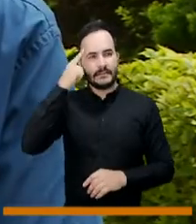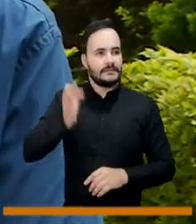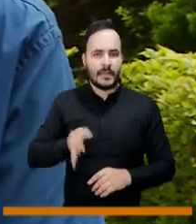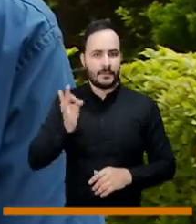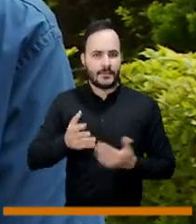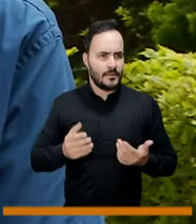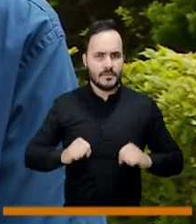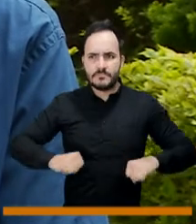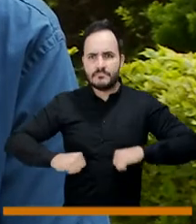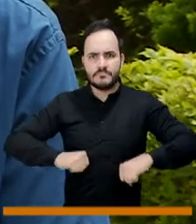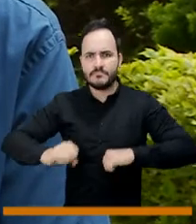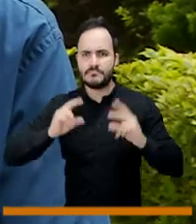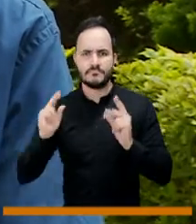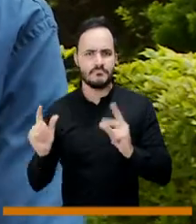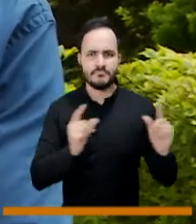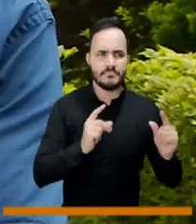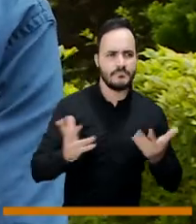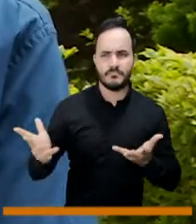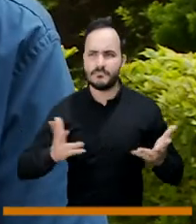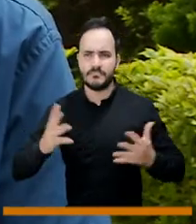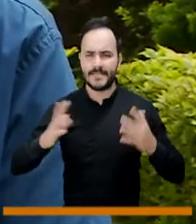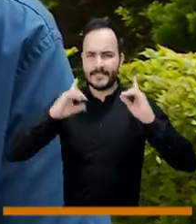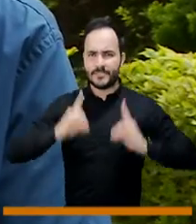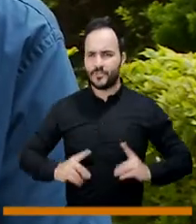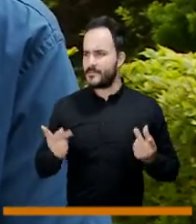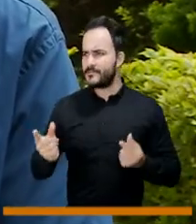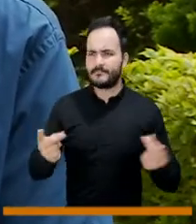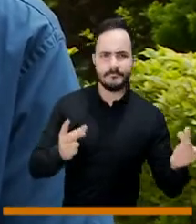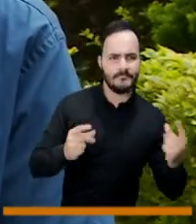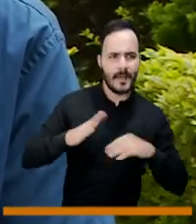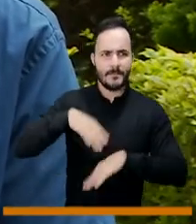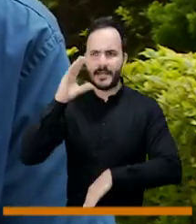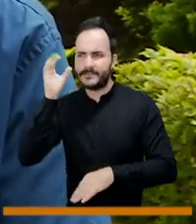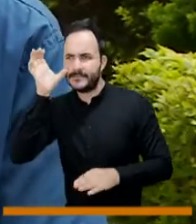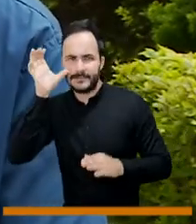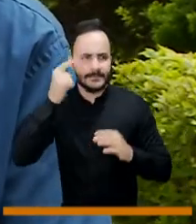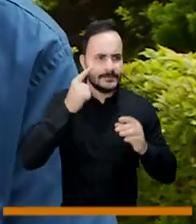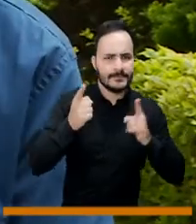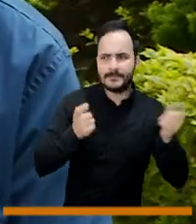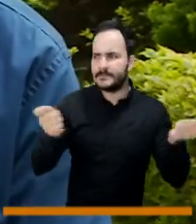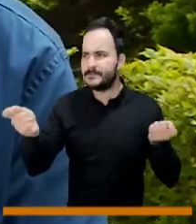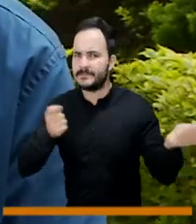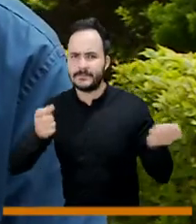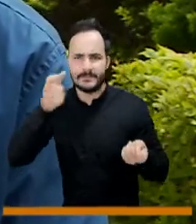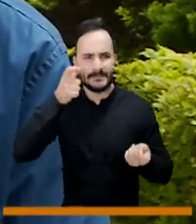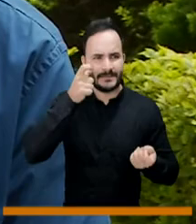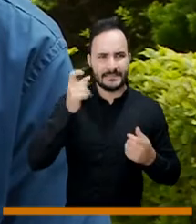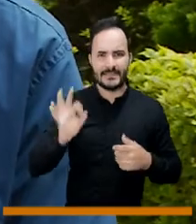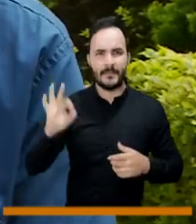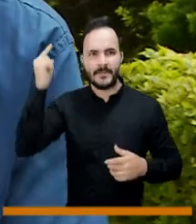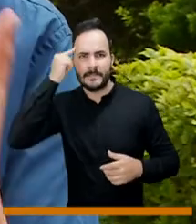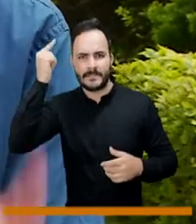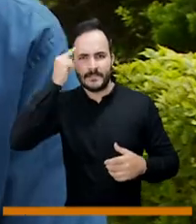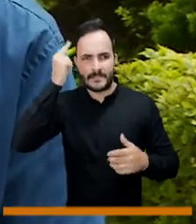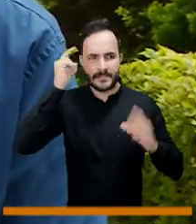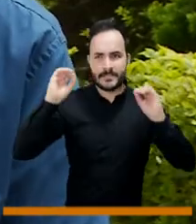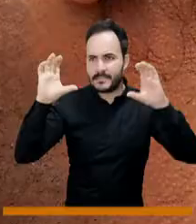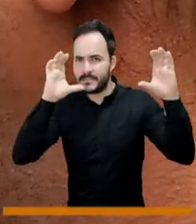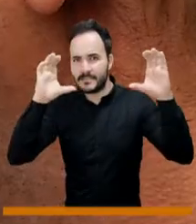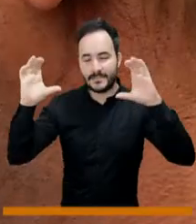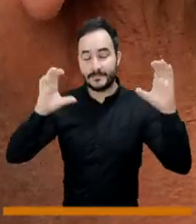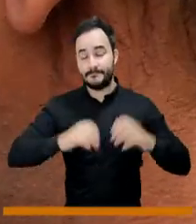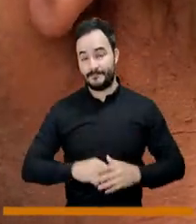decidir rápido, estar siempre alertas, estar siempre atentos, decimos estar en la jugada. Estar en la jugada